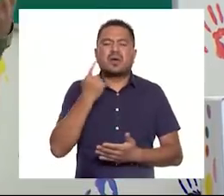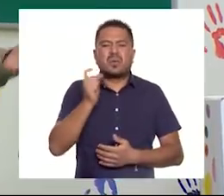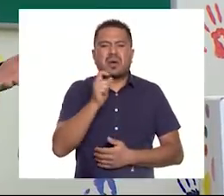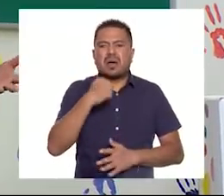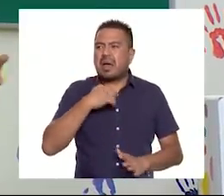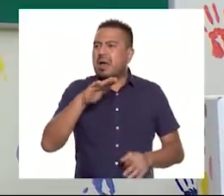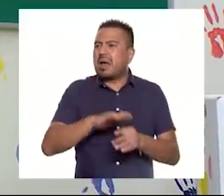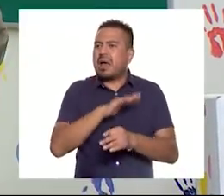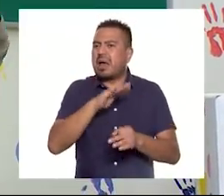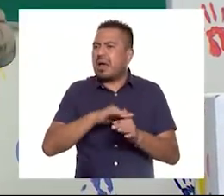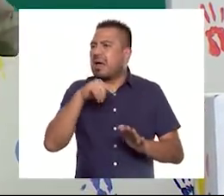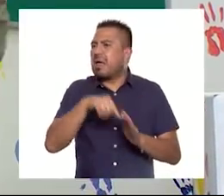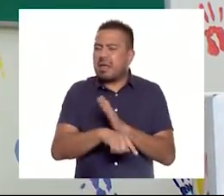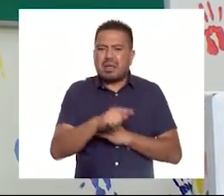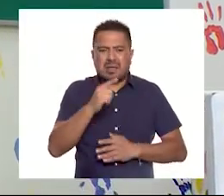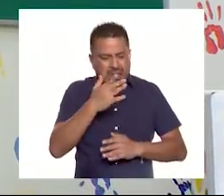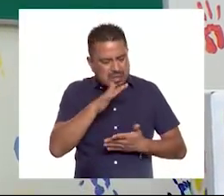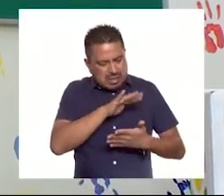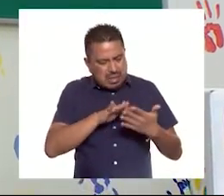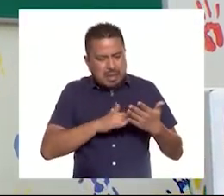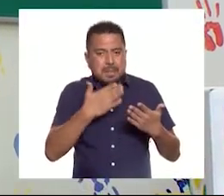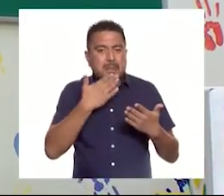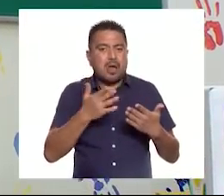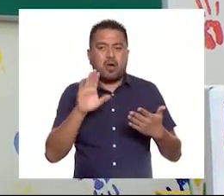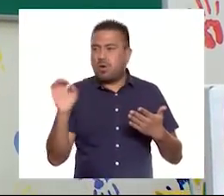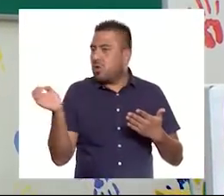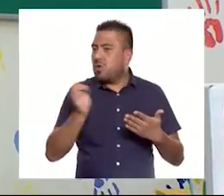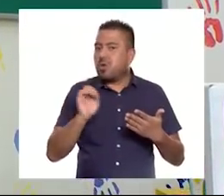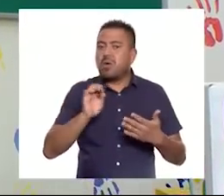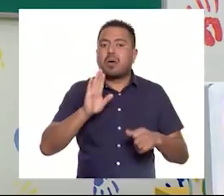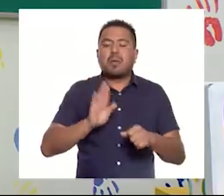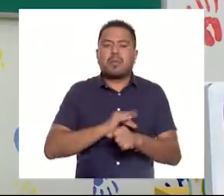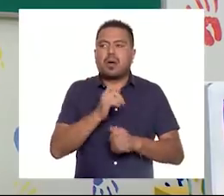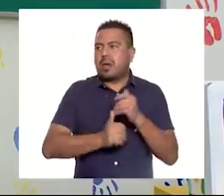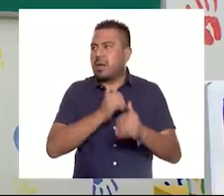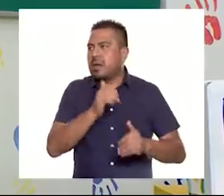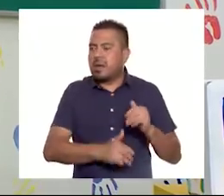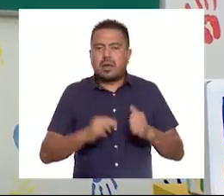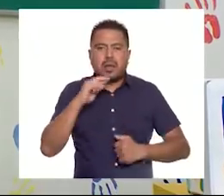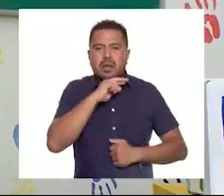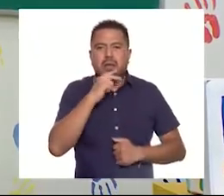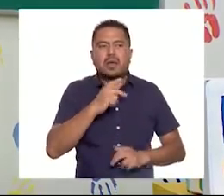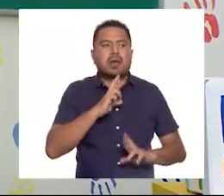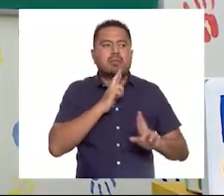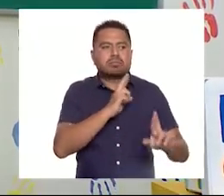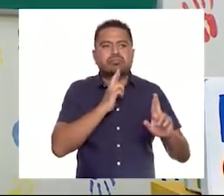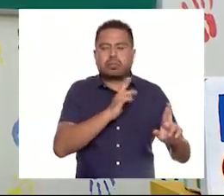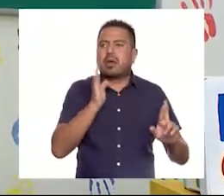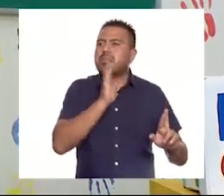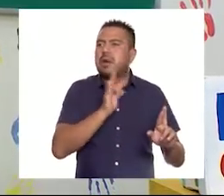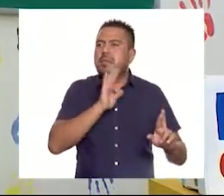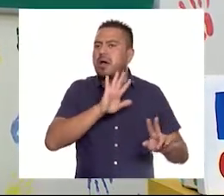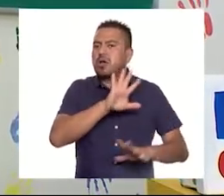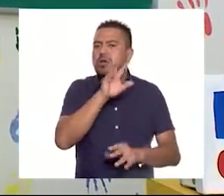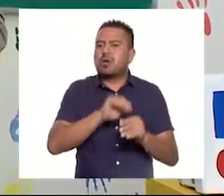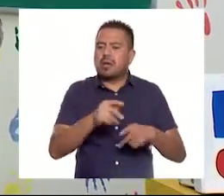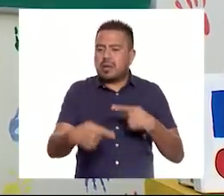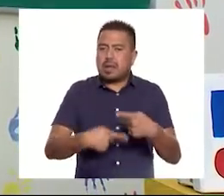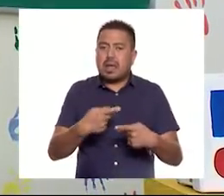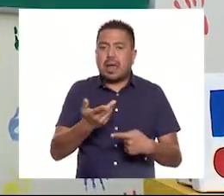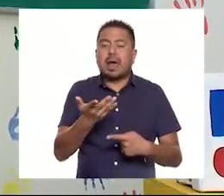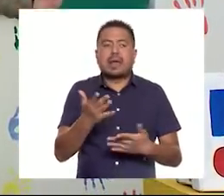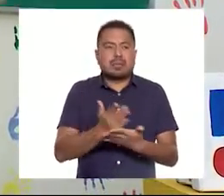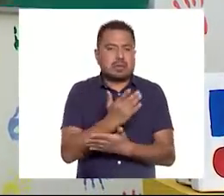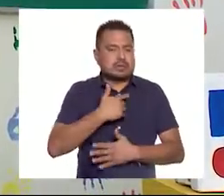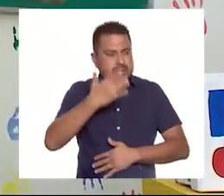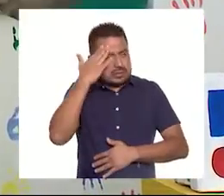reprobé un examen por no leer bien las instrucciones. Por terminarlo rápido, contesté mal todas las preguntas que además sí me